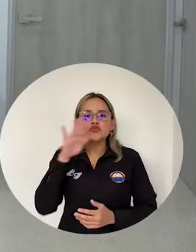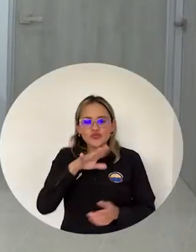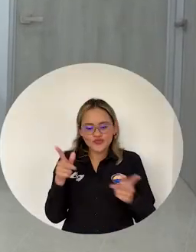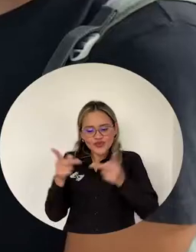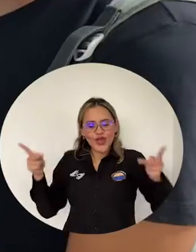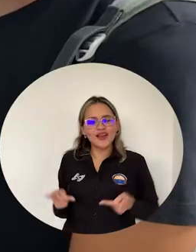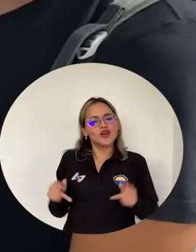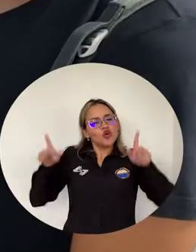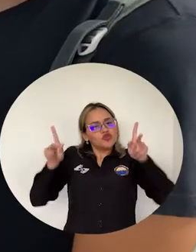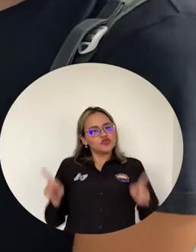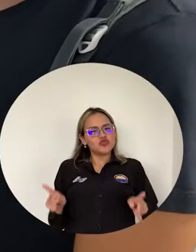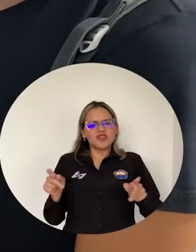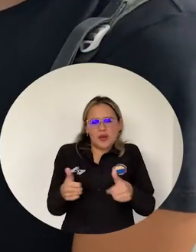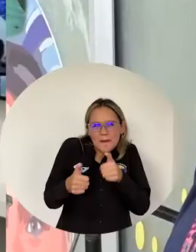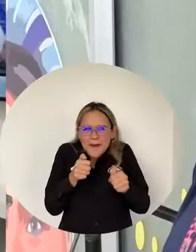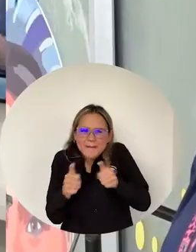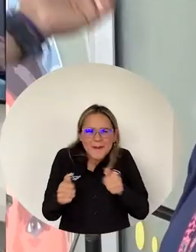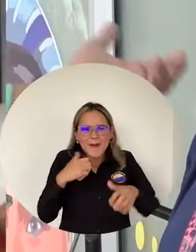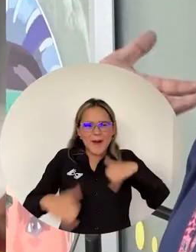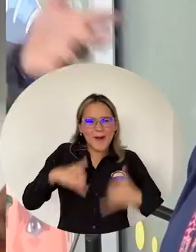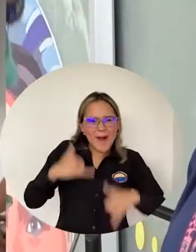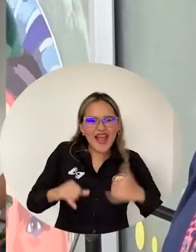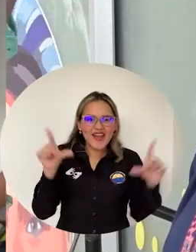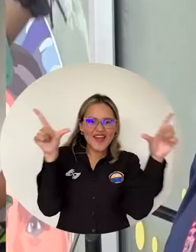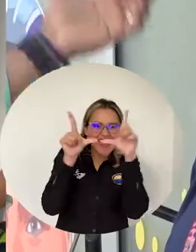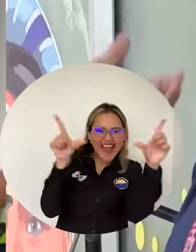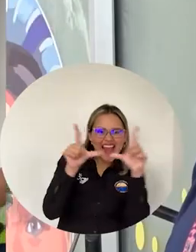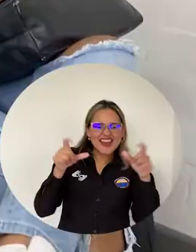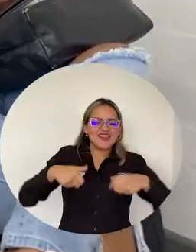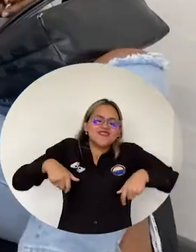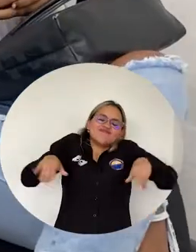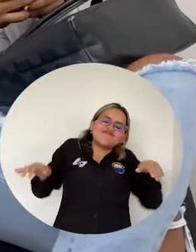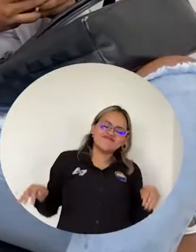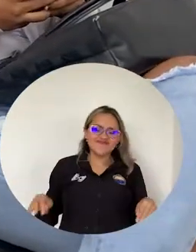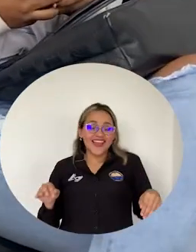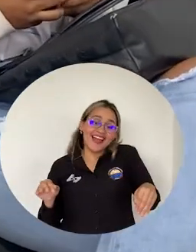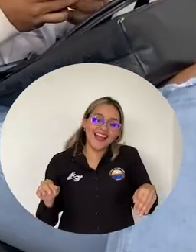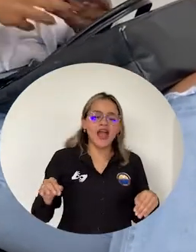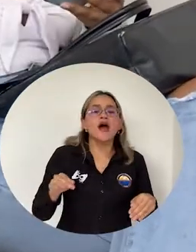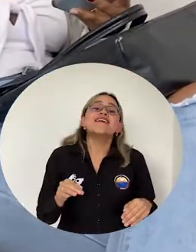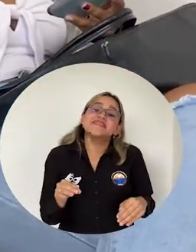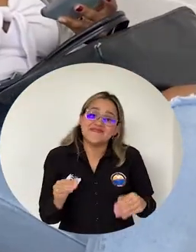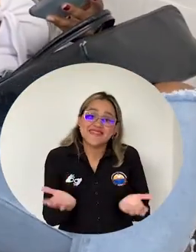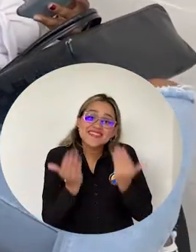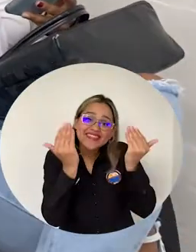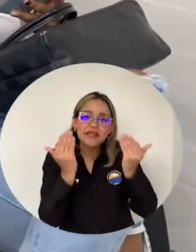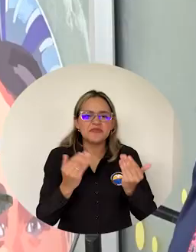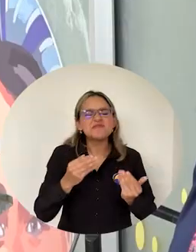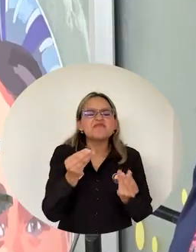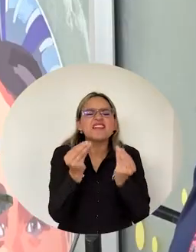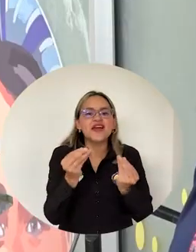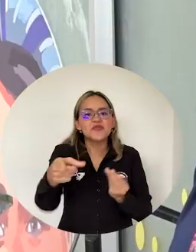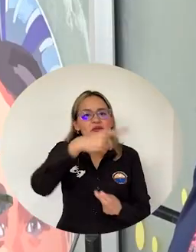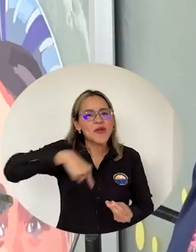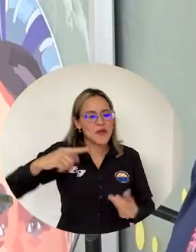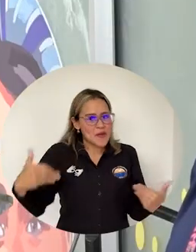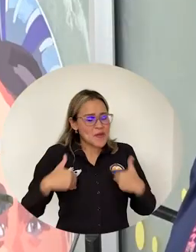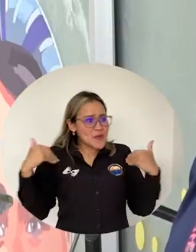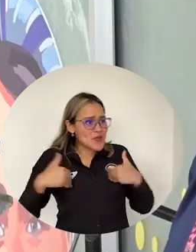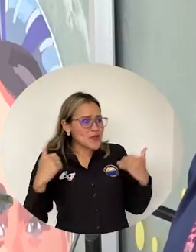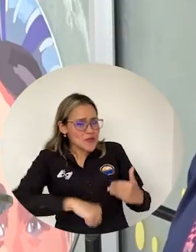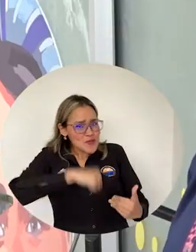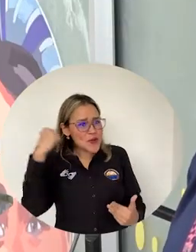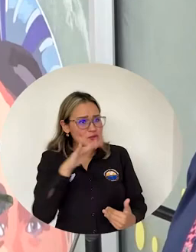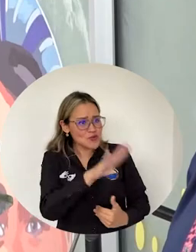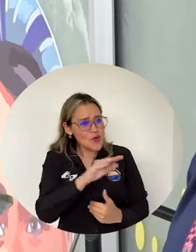Y esa sala de estar pequeña, con videojuegos, con televisor, con sofás Que se sientan orgullosos de que la Universidad Pública les puede dar las